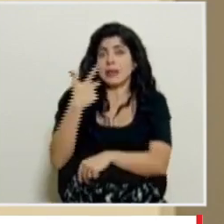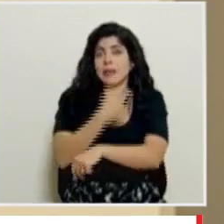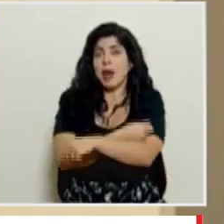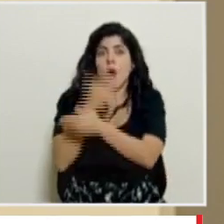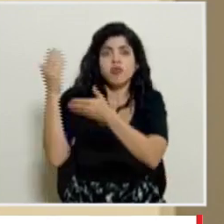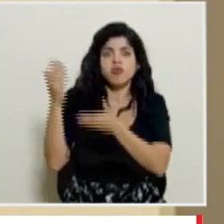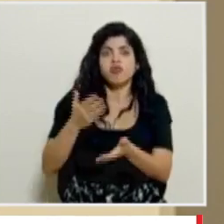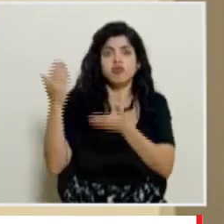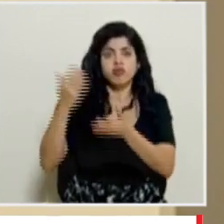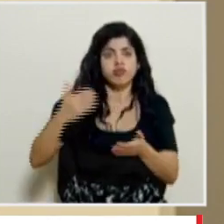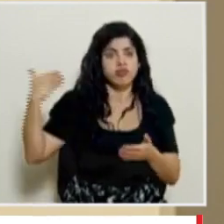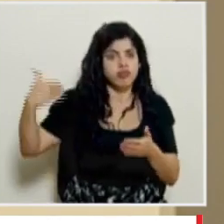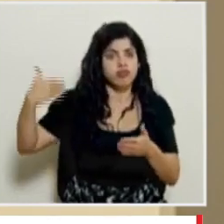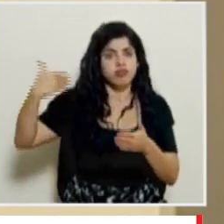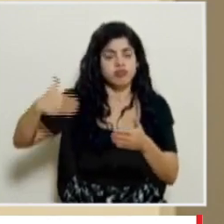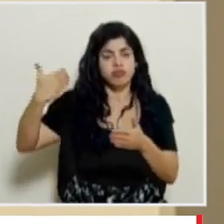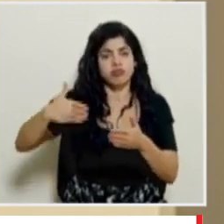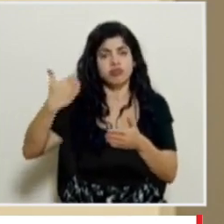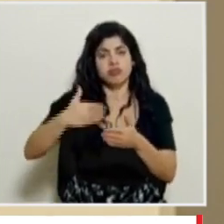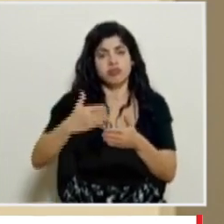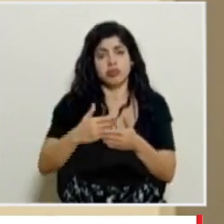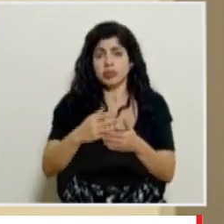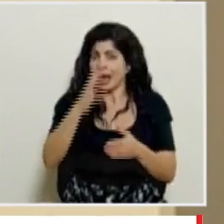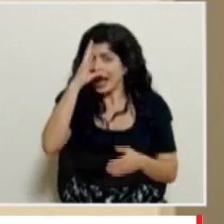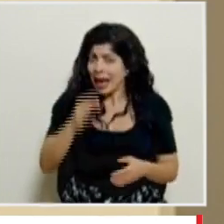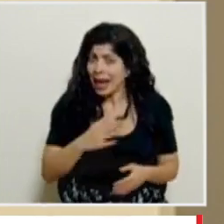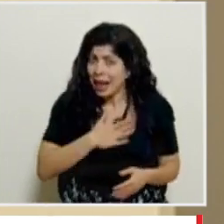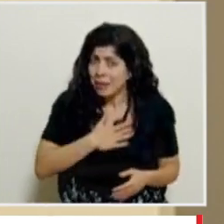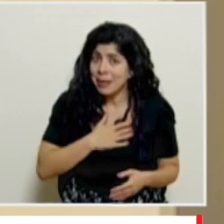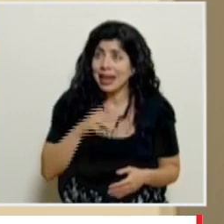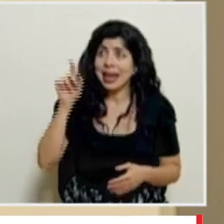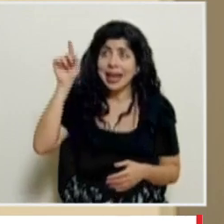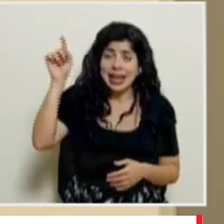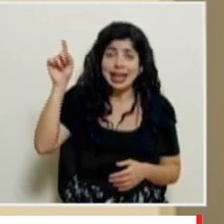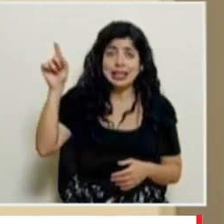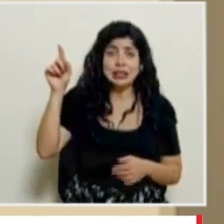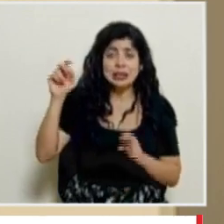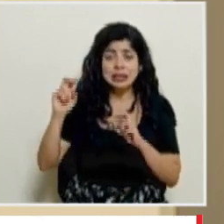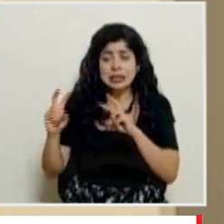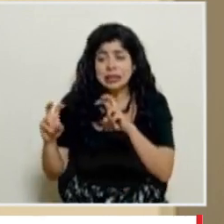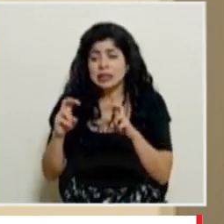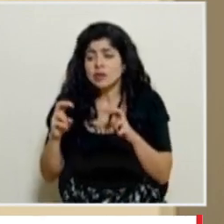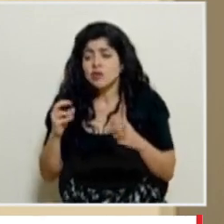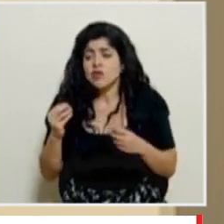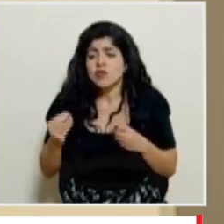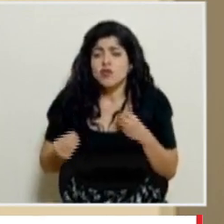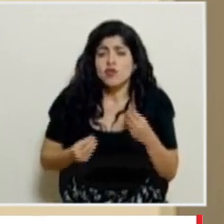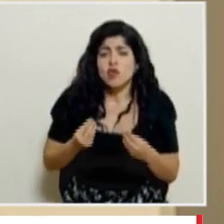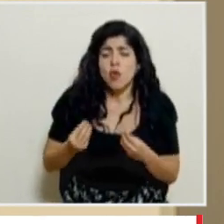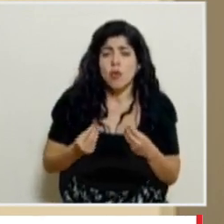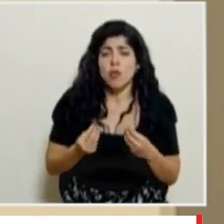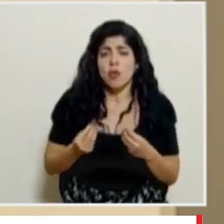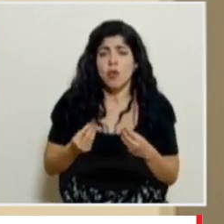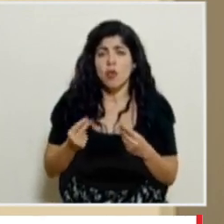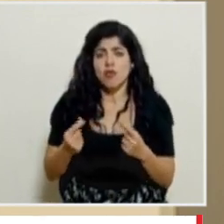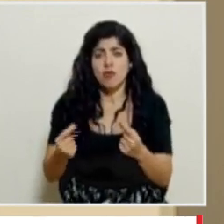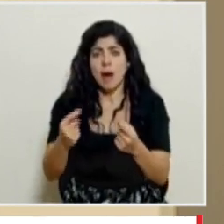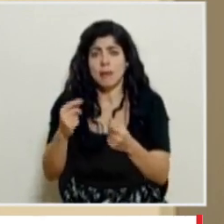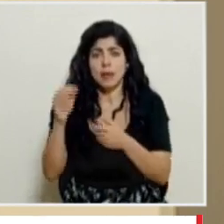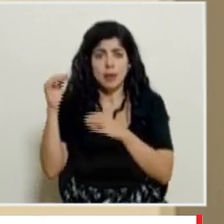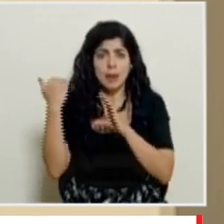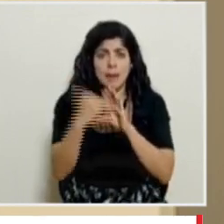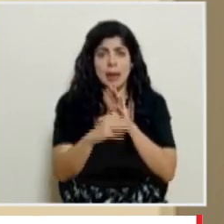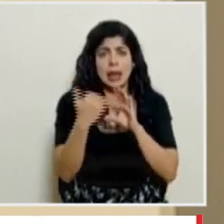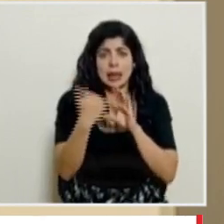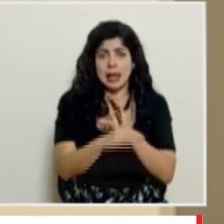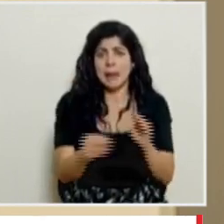estado recibiendo de forma regular y créanme que ellos han estado explorando todas las posibilidades para también acelerar envíos